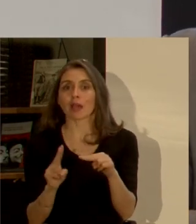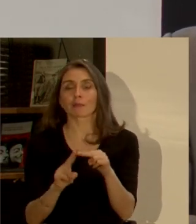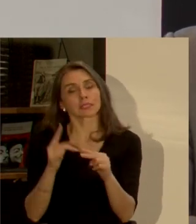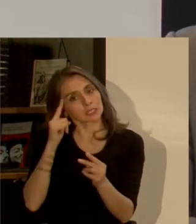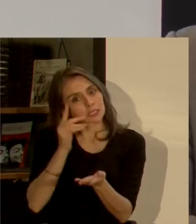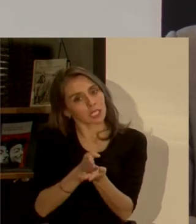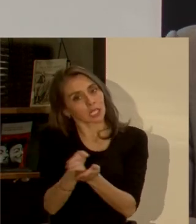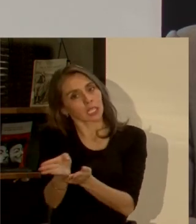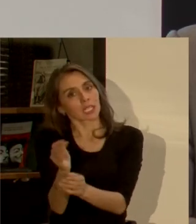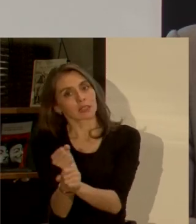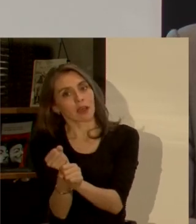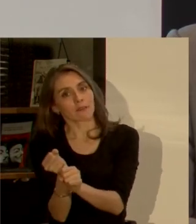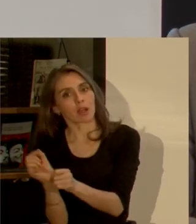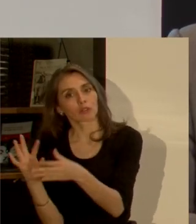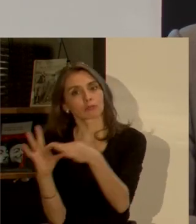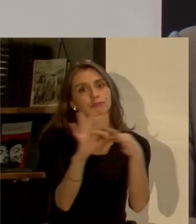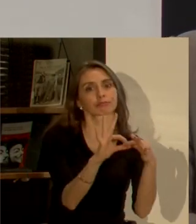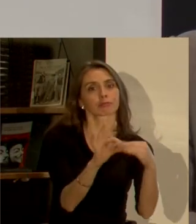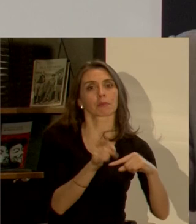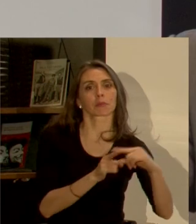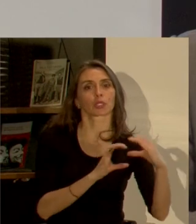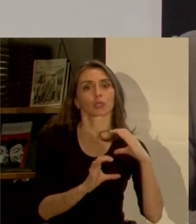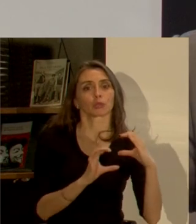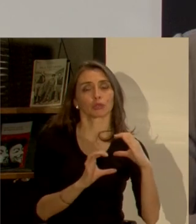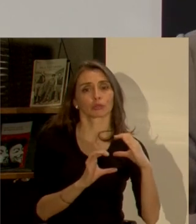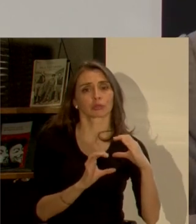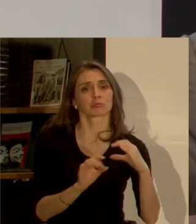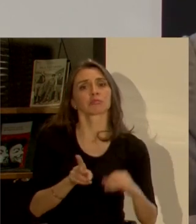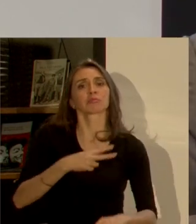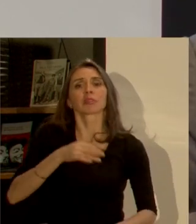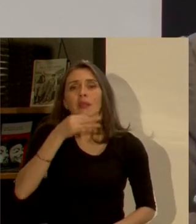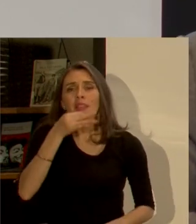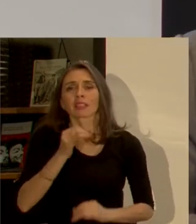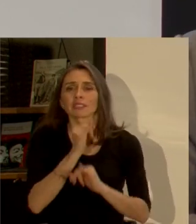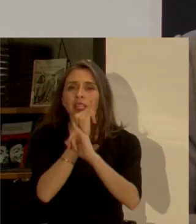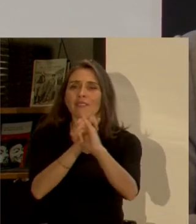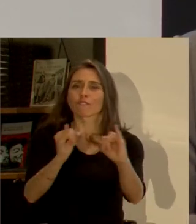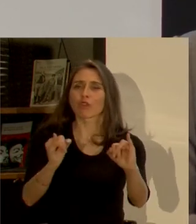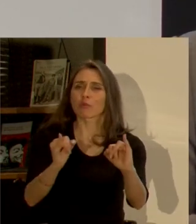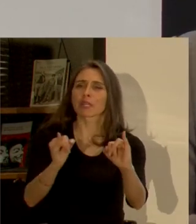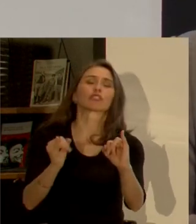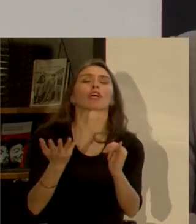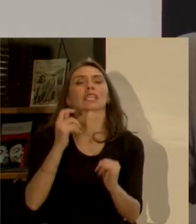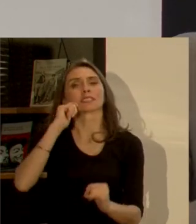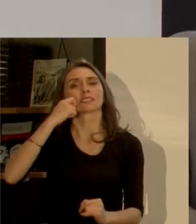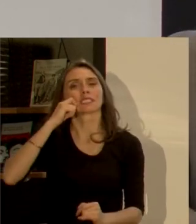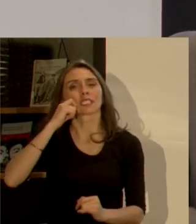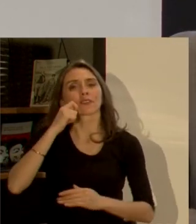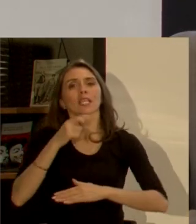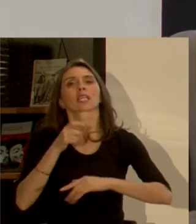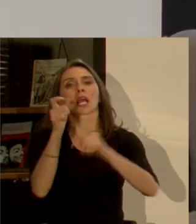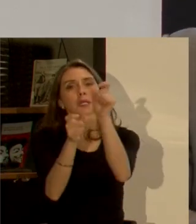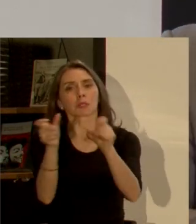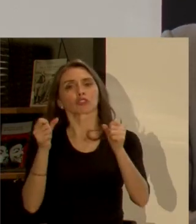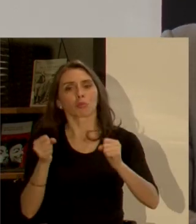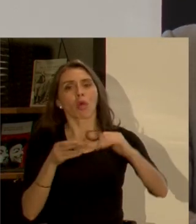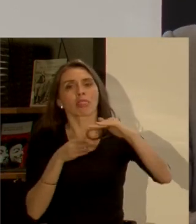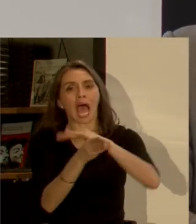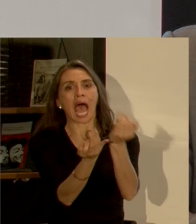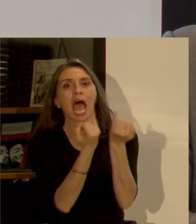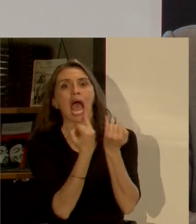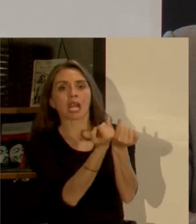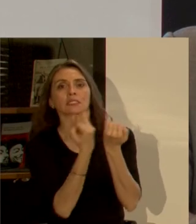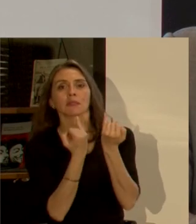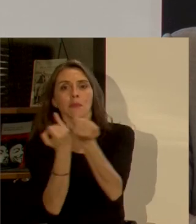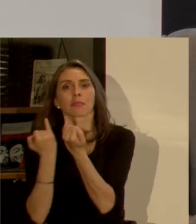línea de trabajo también con los medios de comunicación pero lo otro cuando hablamos de información también hablamos sobre acceso a la información yo creo que el